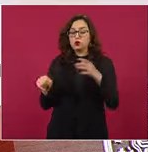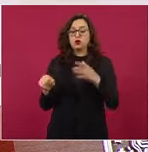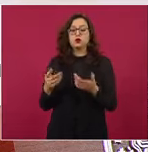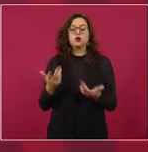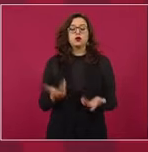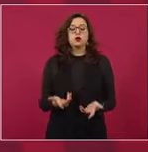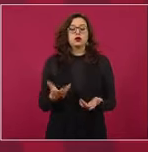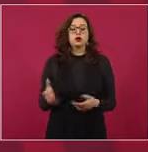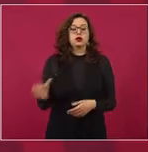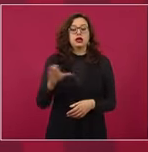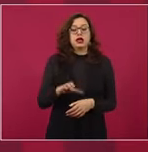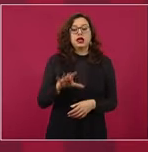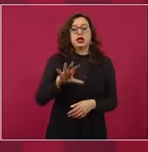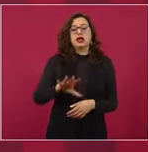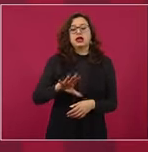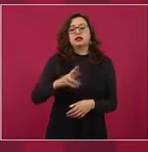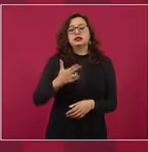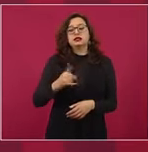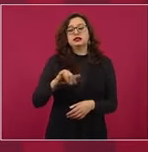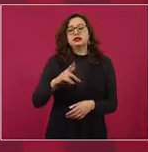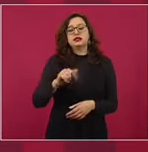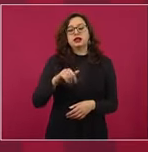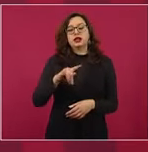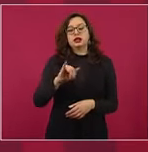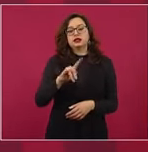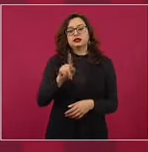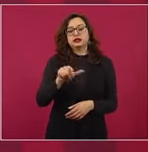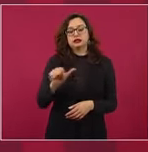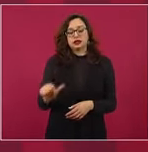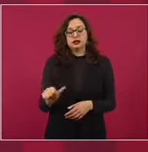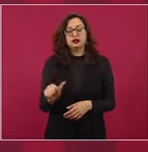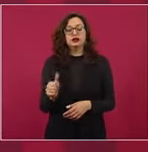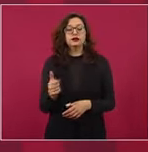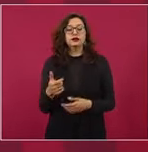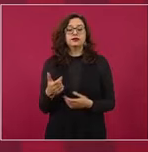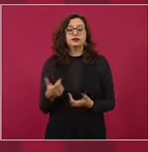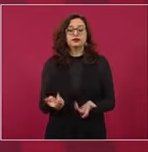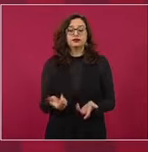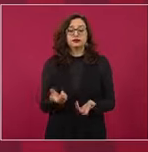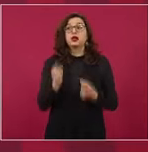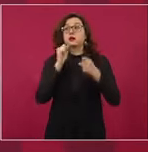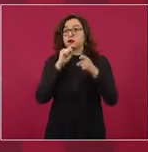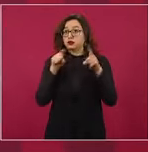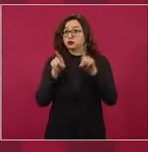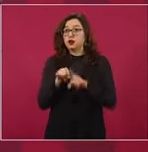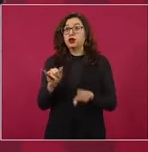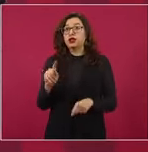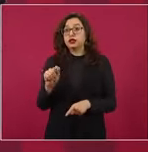en Chichen Itza, en Itzamal,